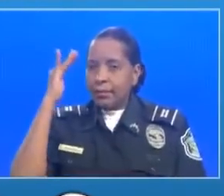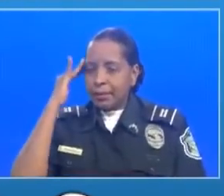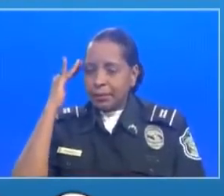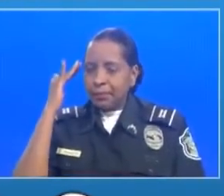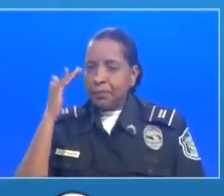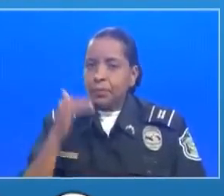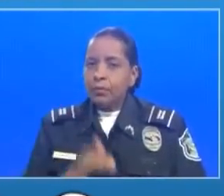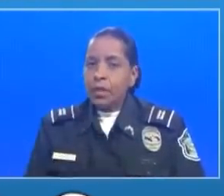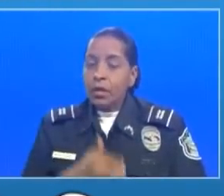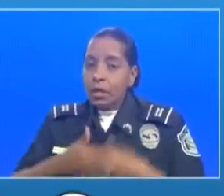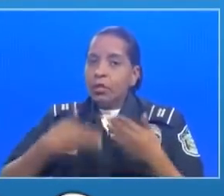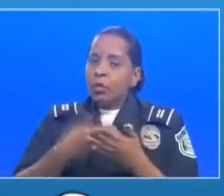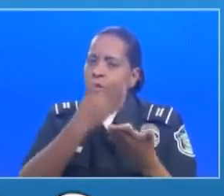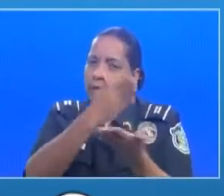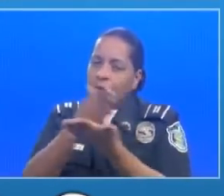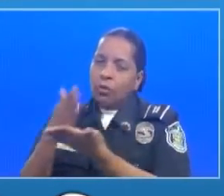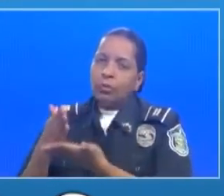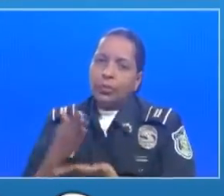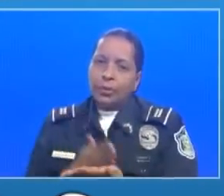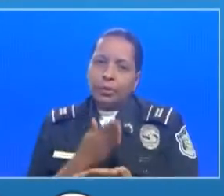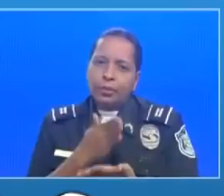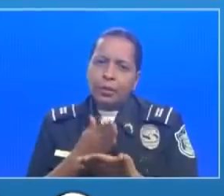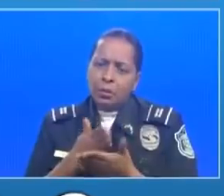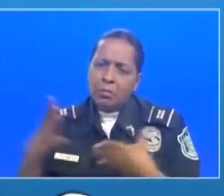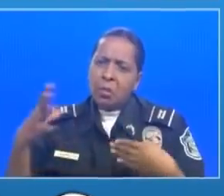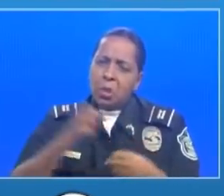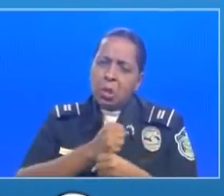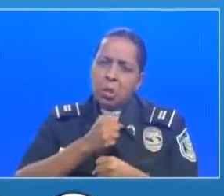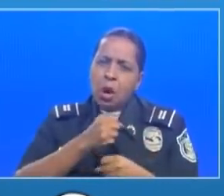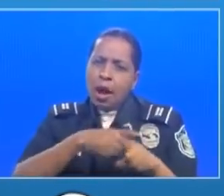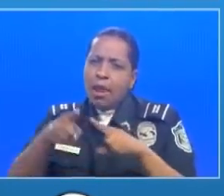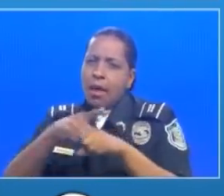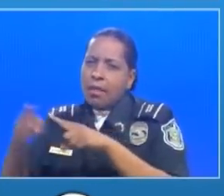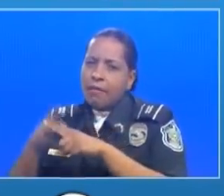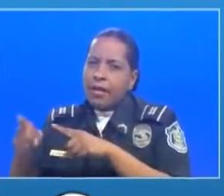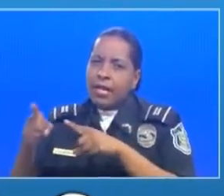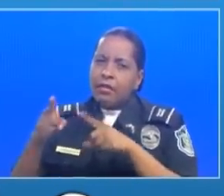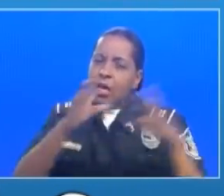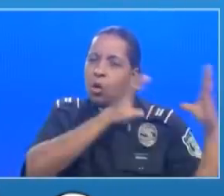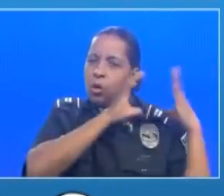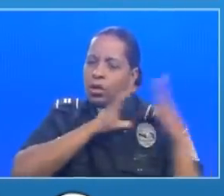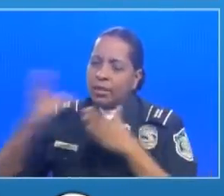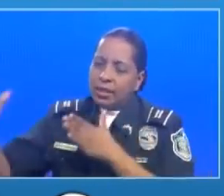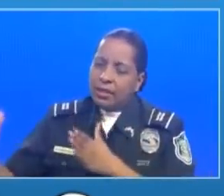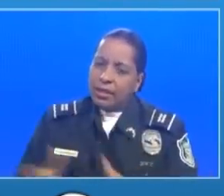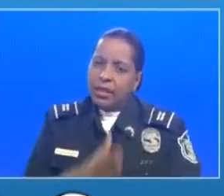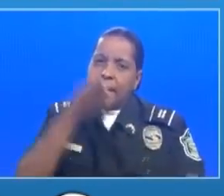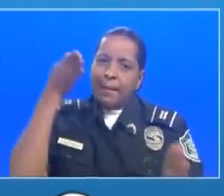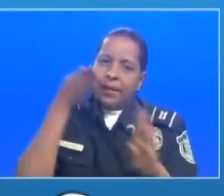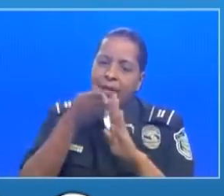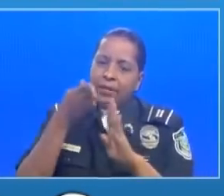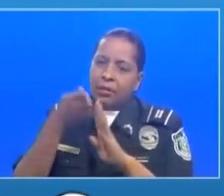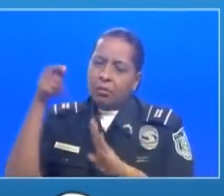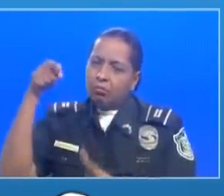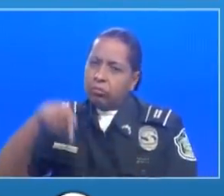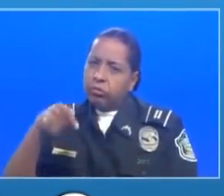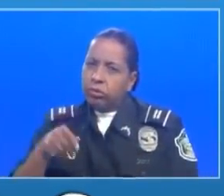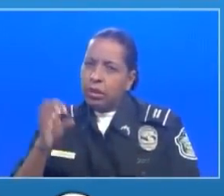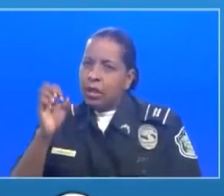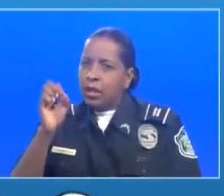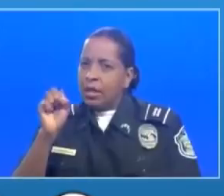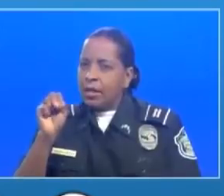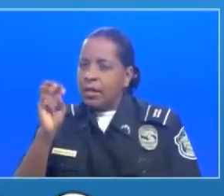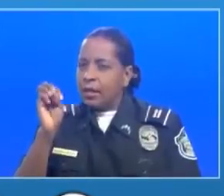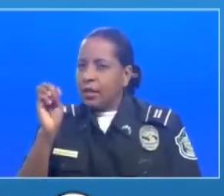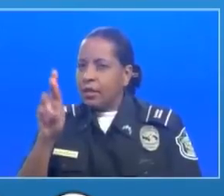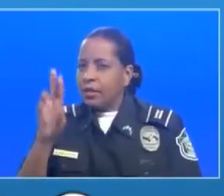del compromiso y hemos hecho las llamadas y las gestiones pertinentes para que cumplan en el caso del sorgo también